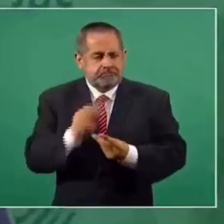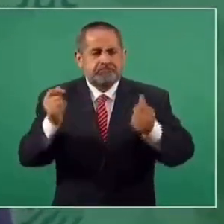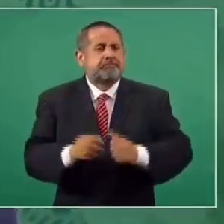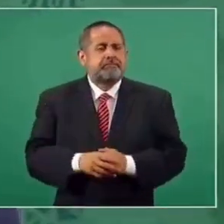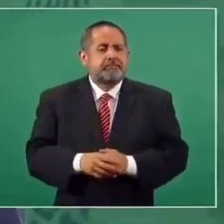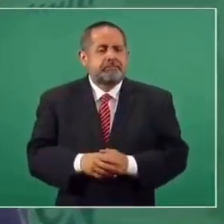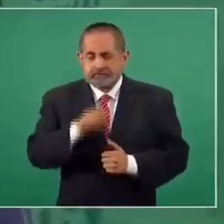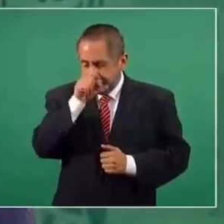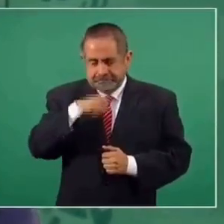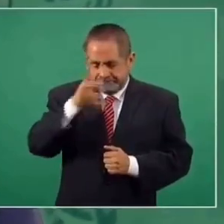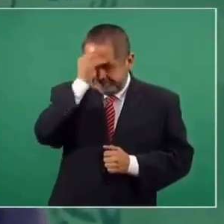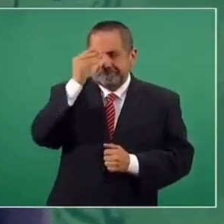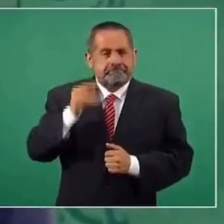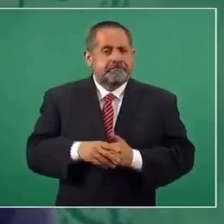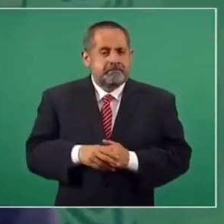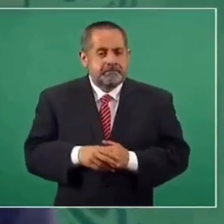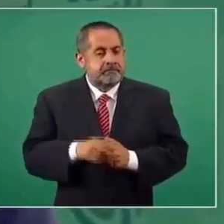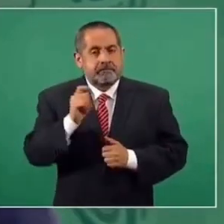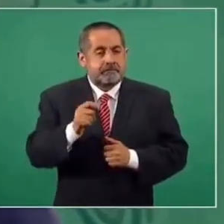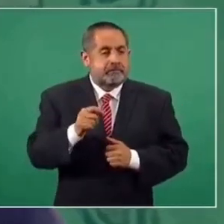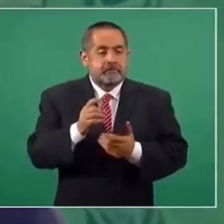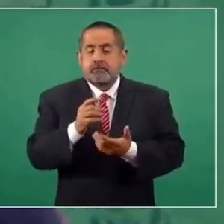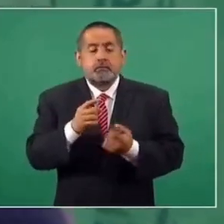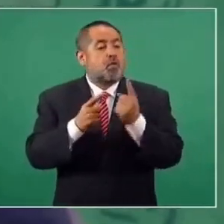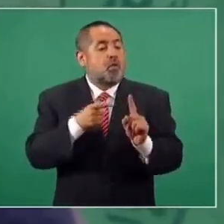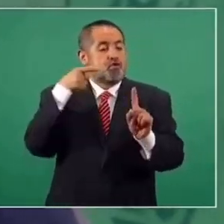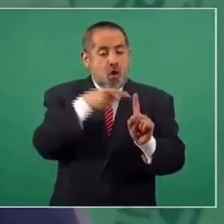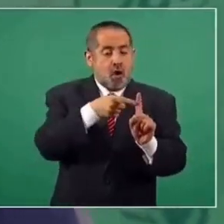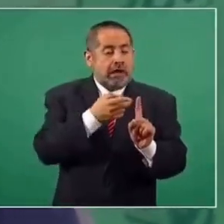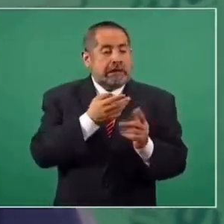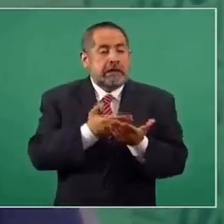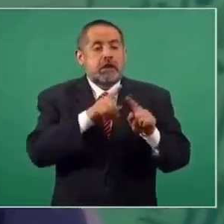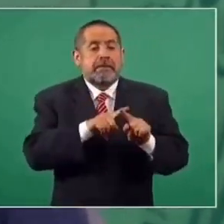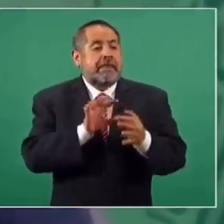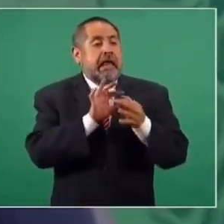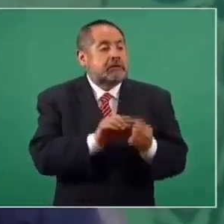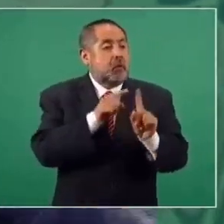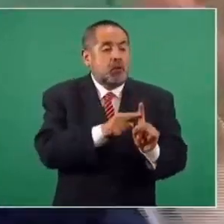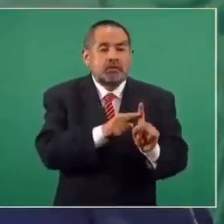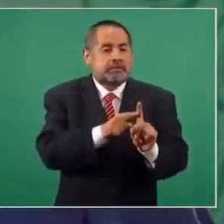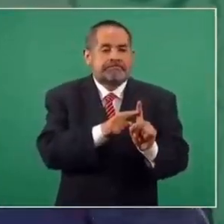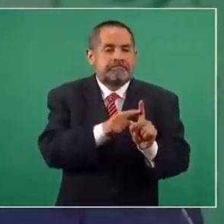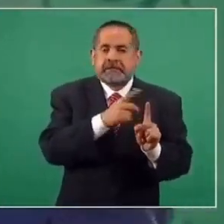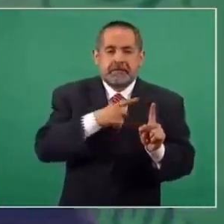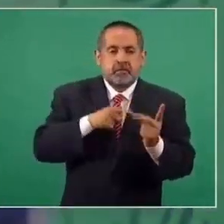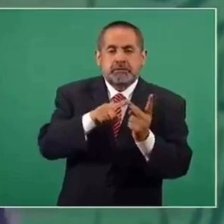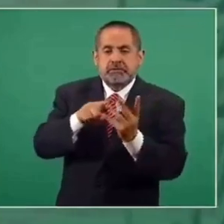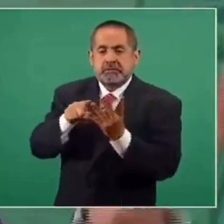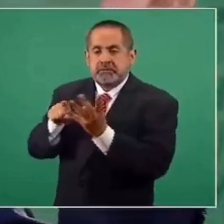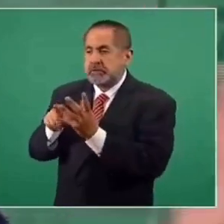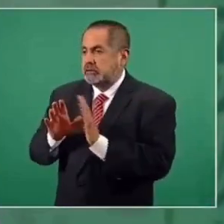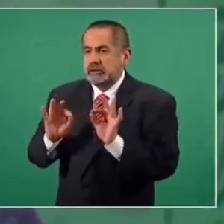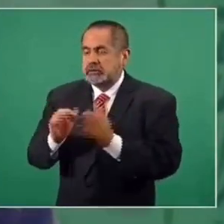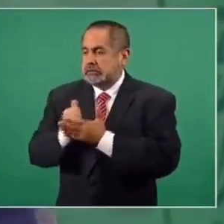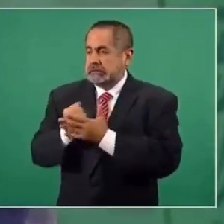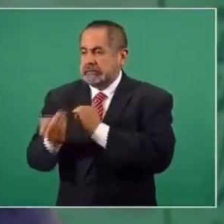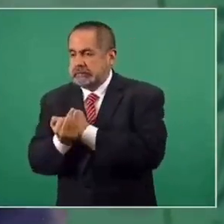También, otras lecciones, ¿no? No hay que poner todos los huevos en una sola canasta. ¿Cómo? El abasto